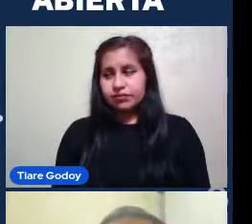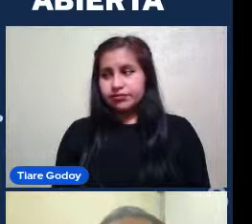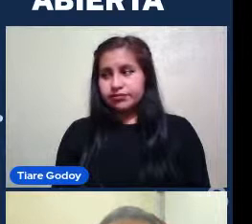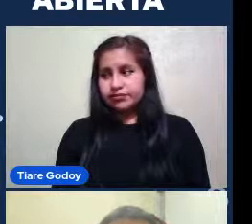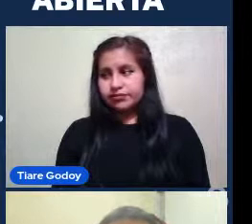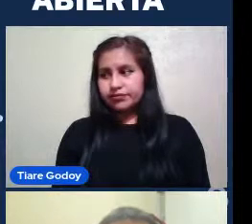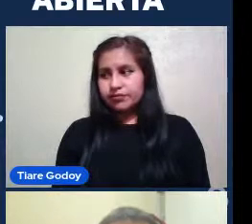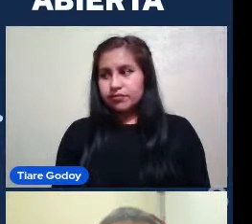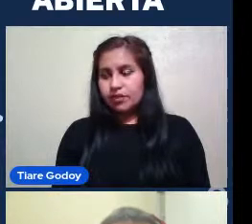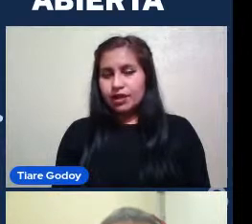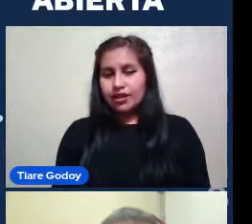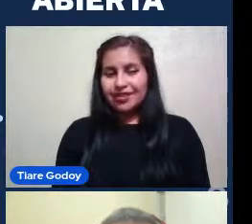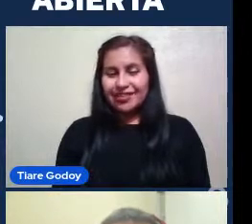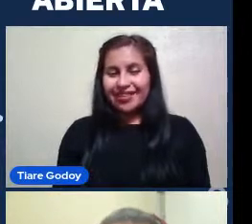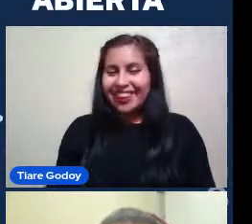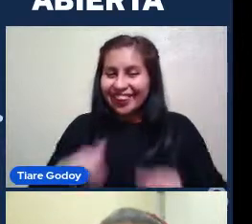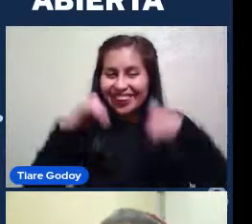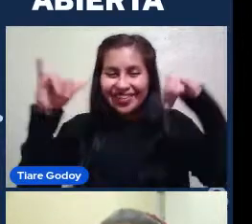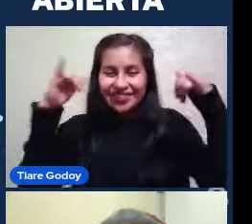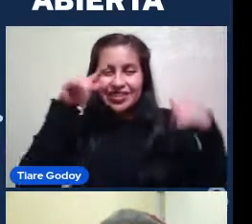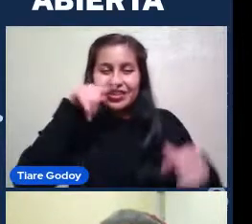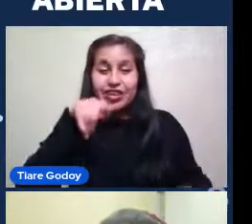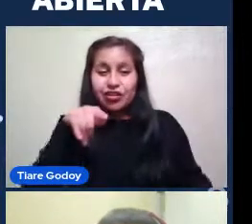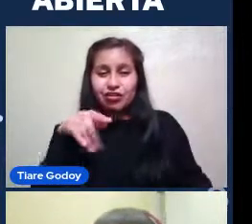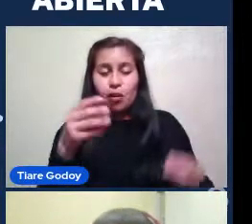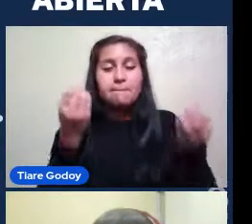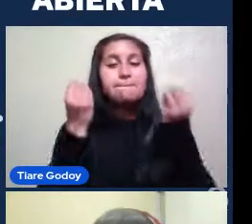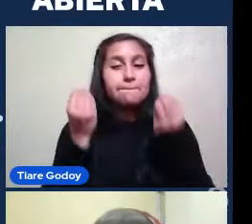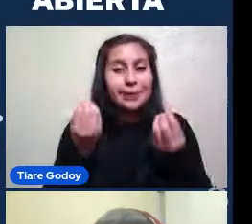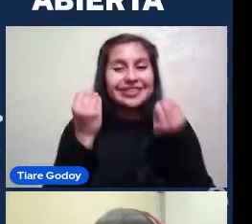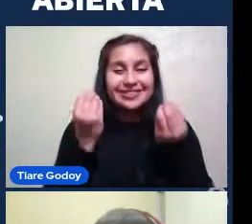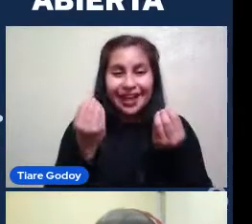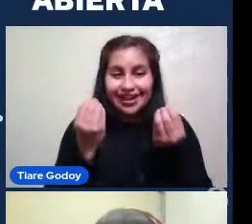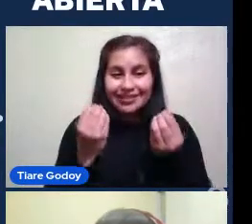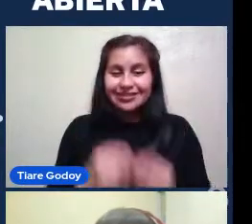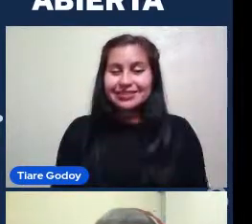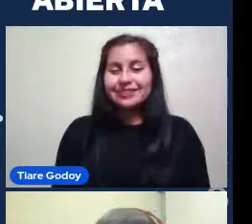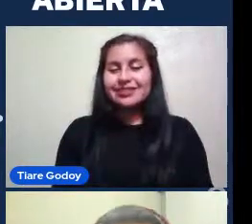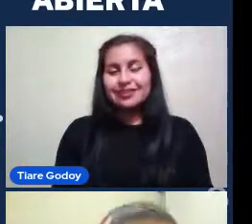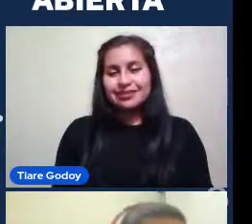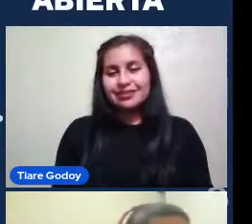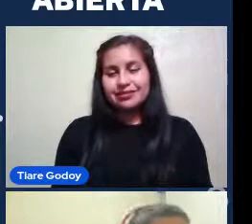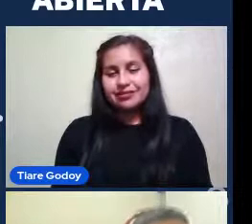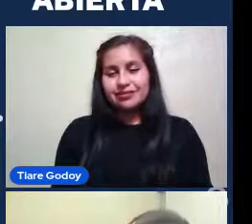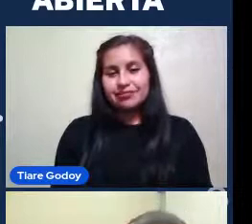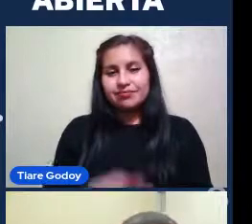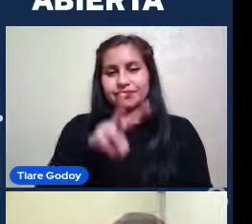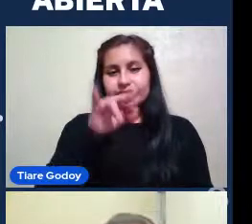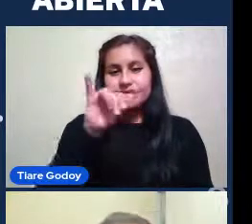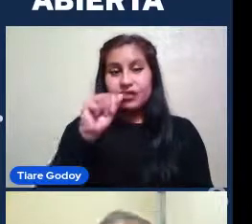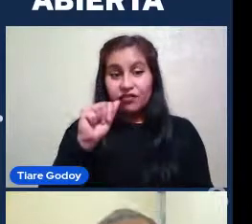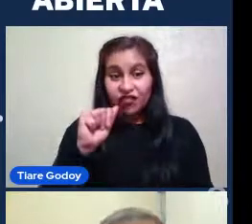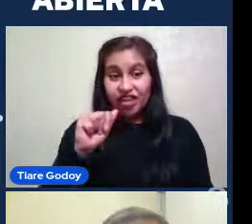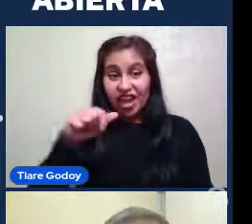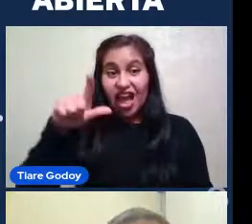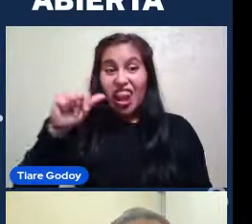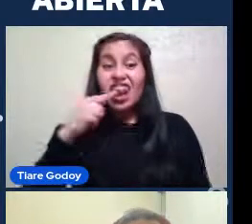Y lo más divertido De todo esto Es que nos va a pasar Aquí en La Vía Láctea En la Tierra Bien